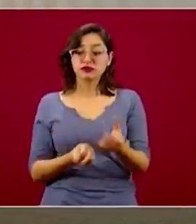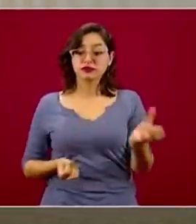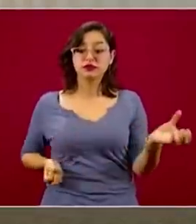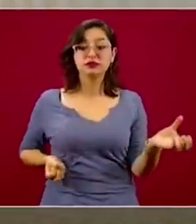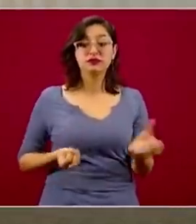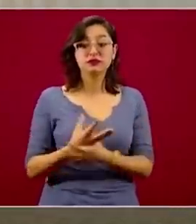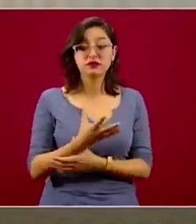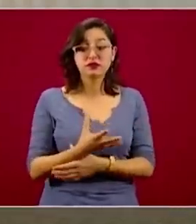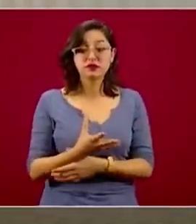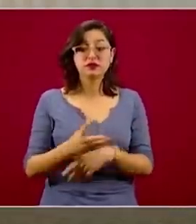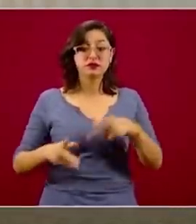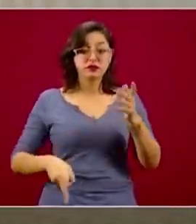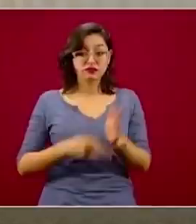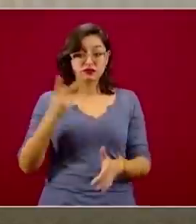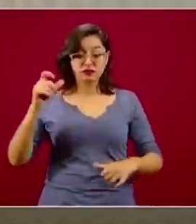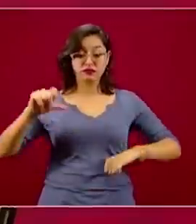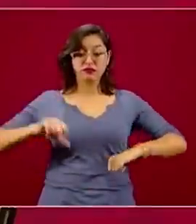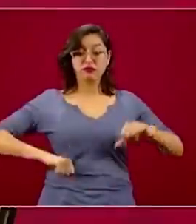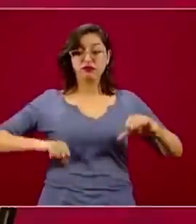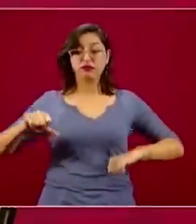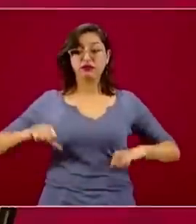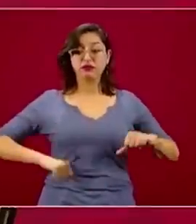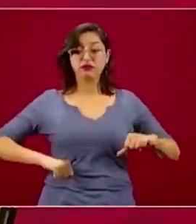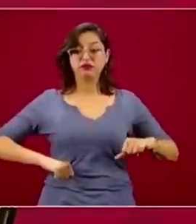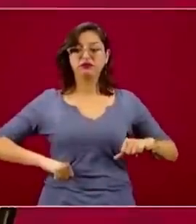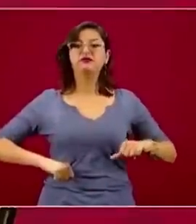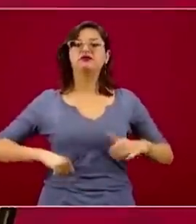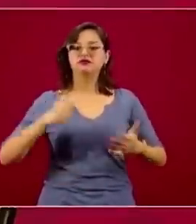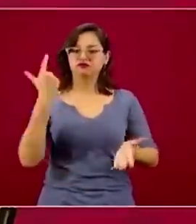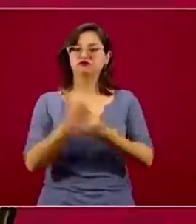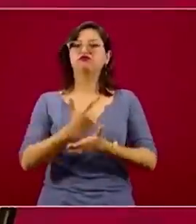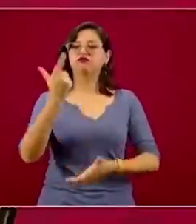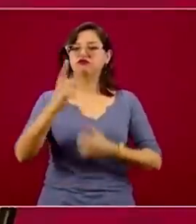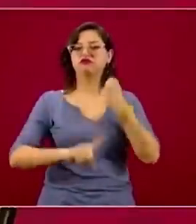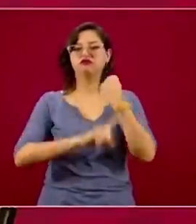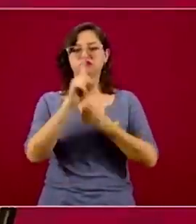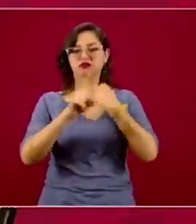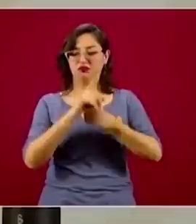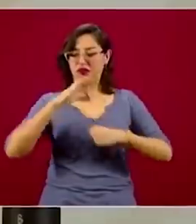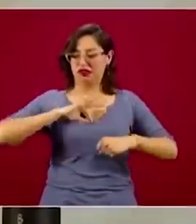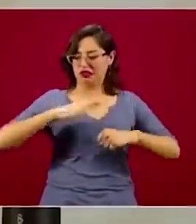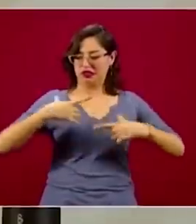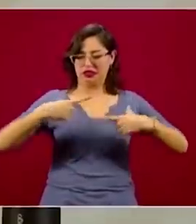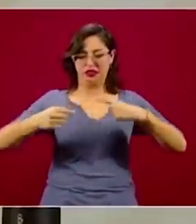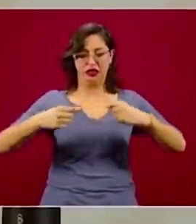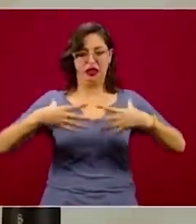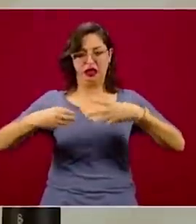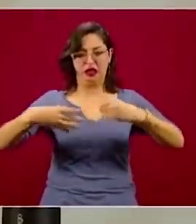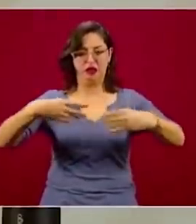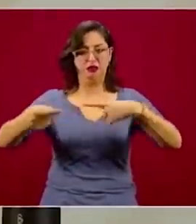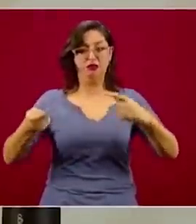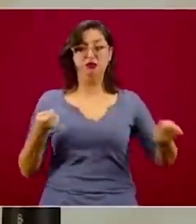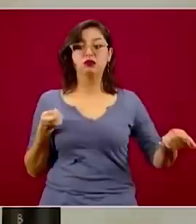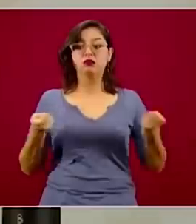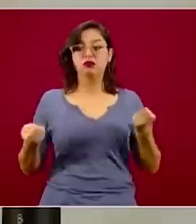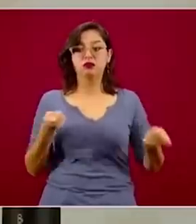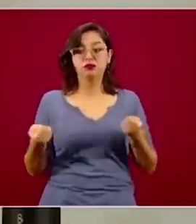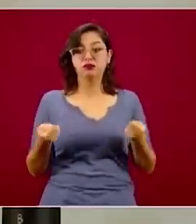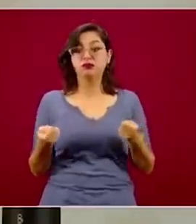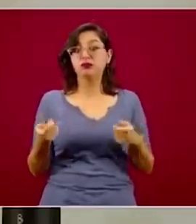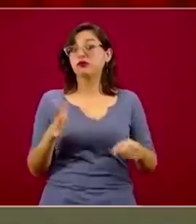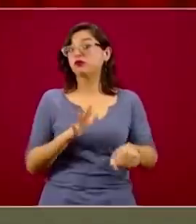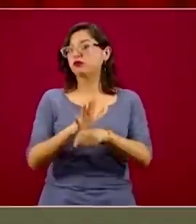en grave riesgo el manejo de la epidemia, el control de la epidemia. El riesgo grande es que haya un